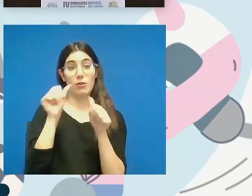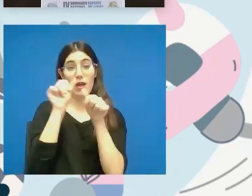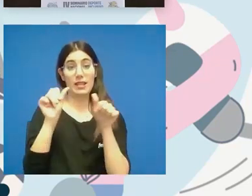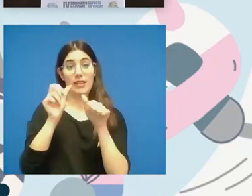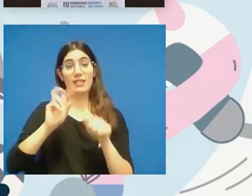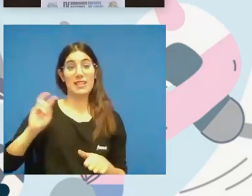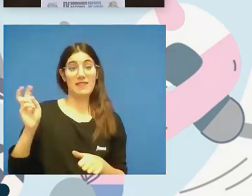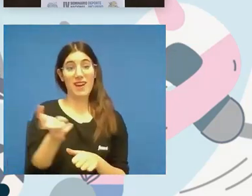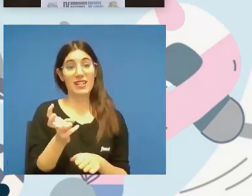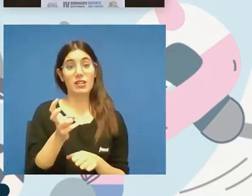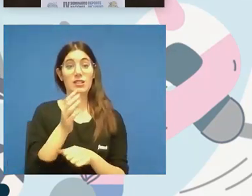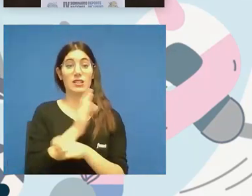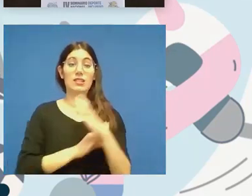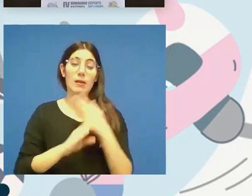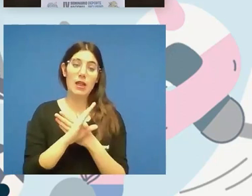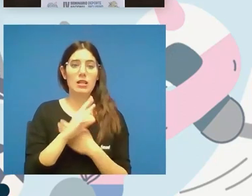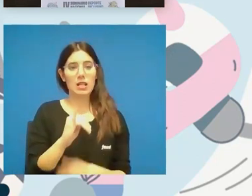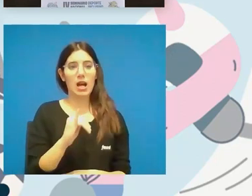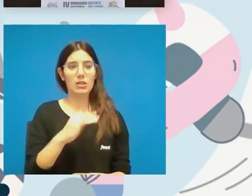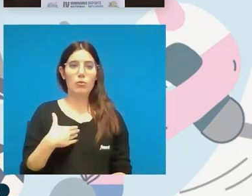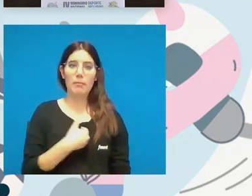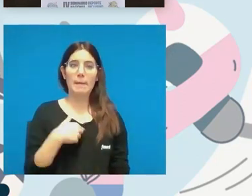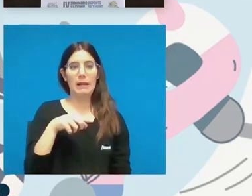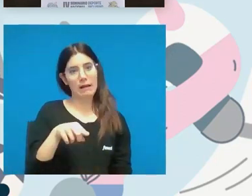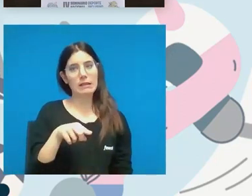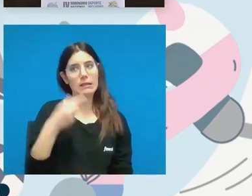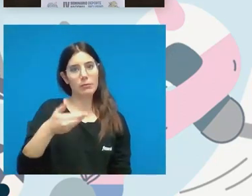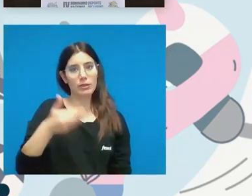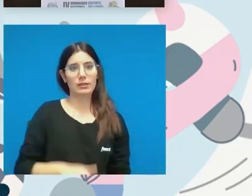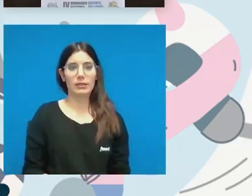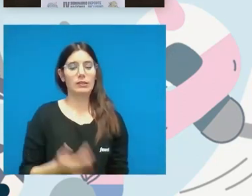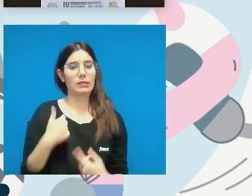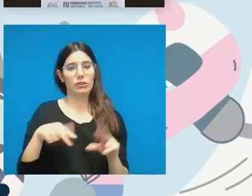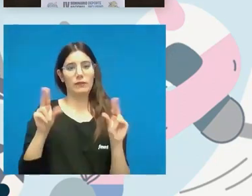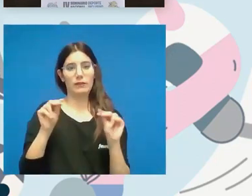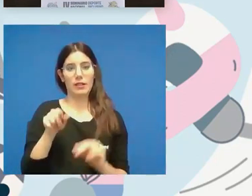pues ahí un papel que jugar y ahí lo dejo